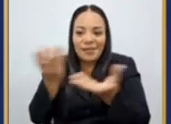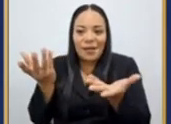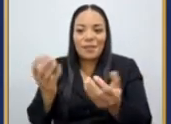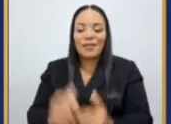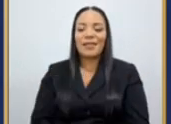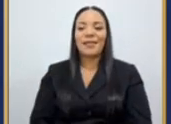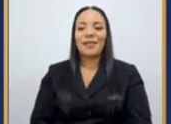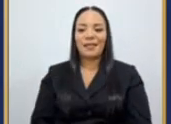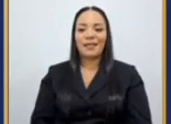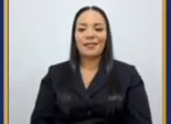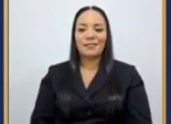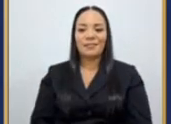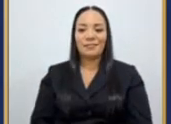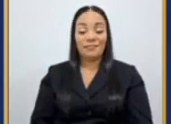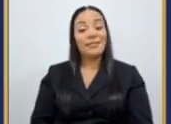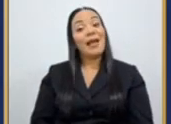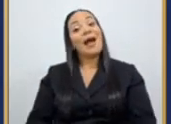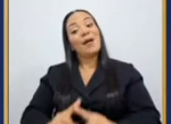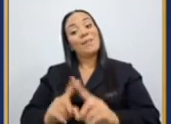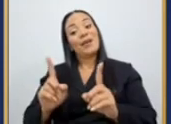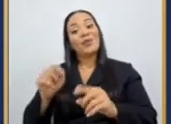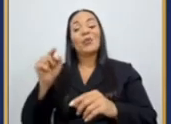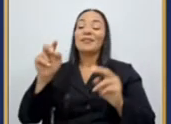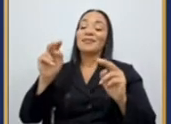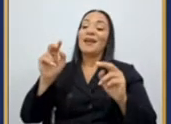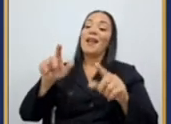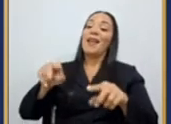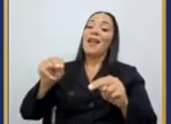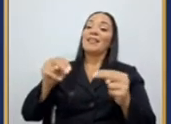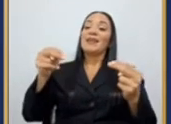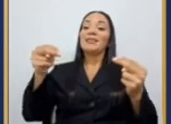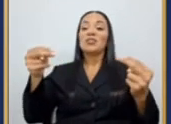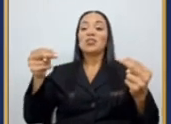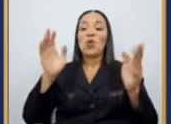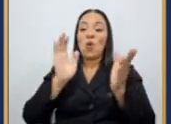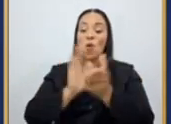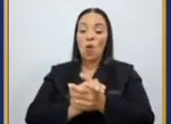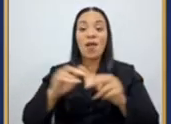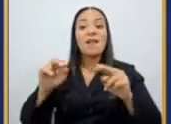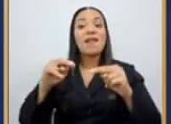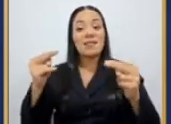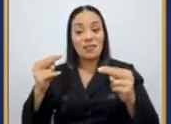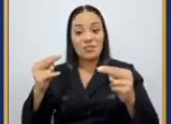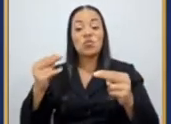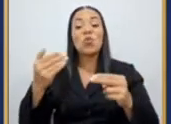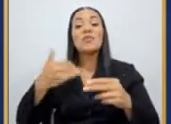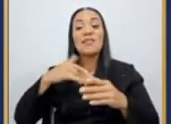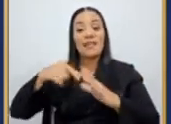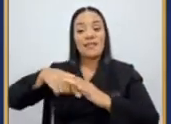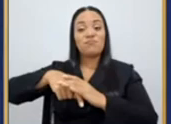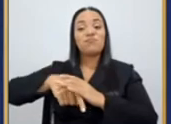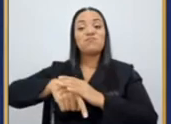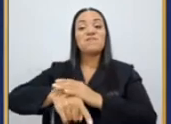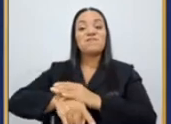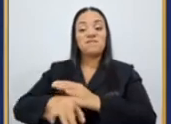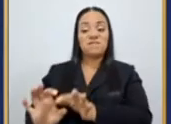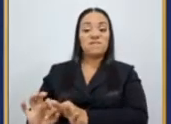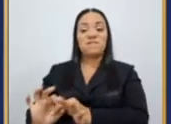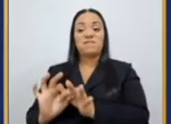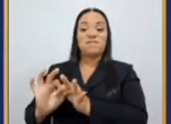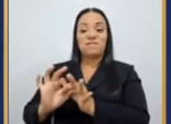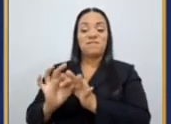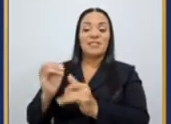Es que es la nación, ¿verdad? Y la nación todavía tiene tentáculos profundos con estas instituciones.